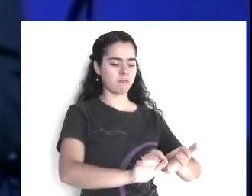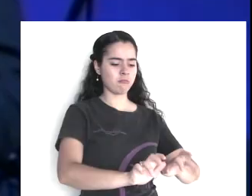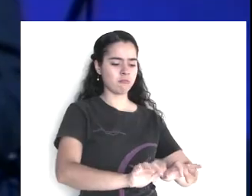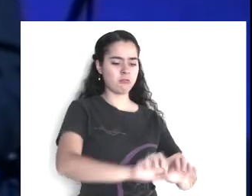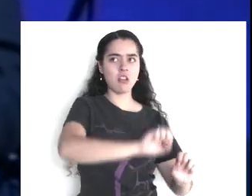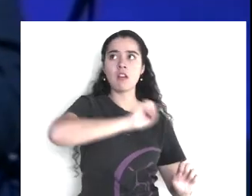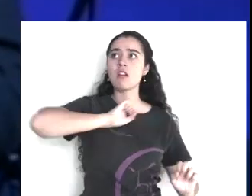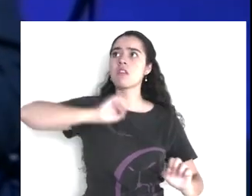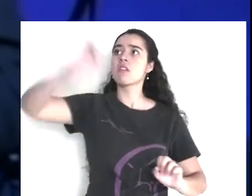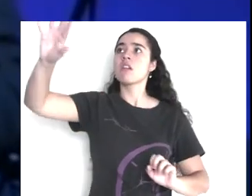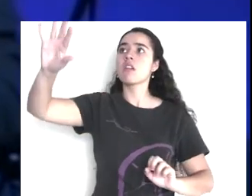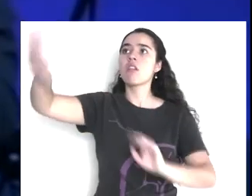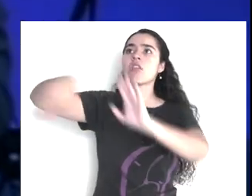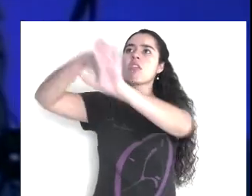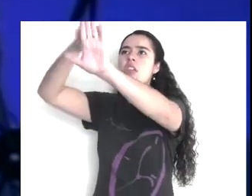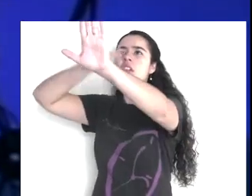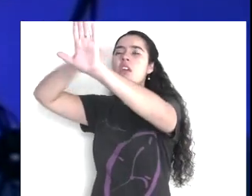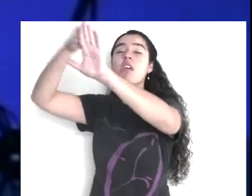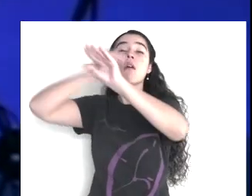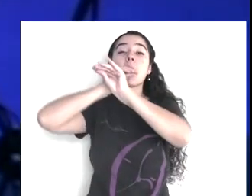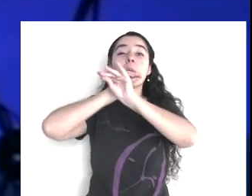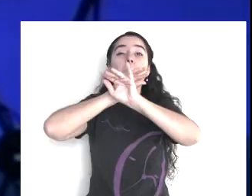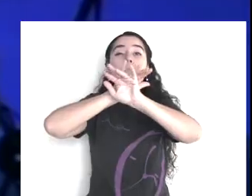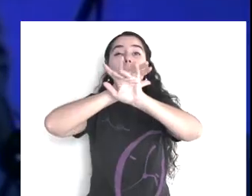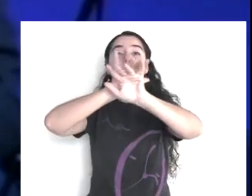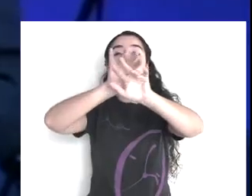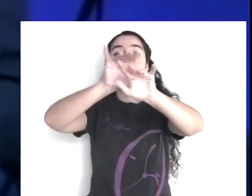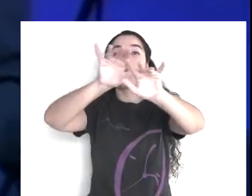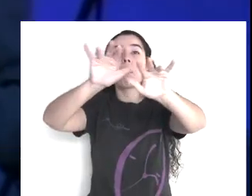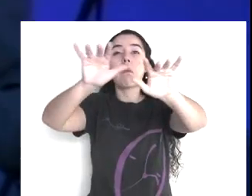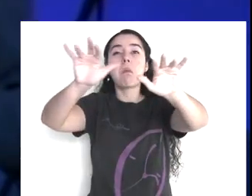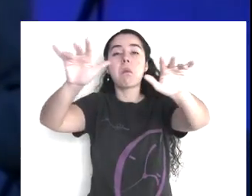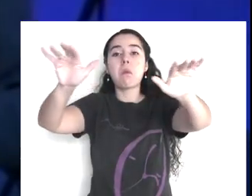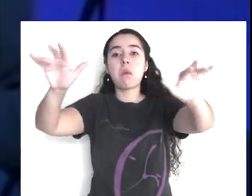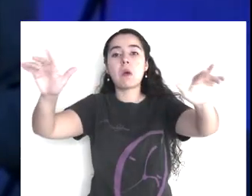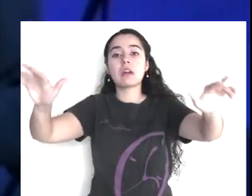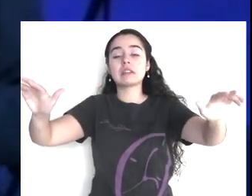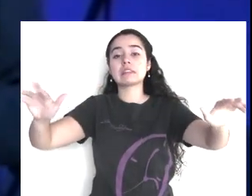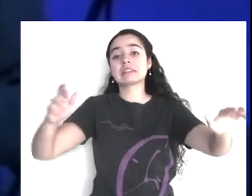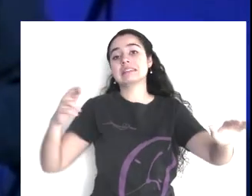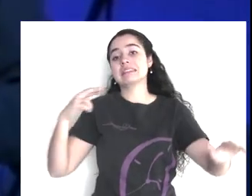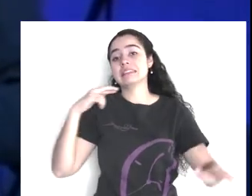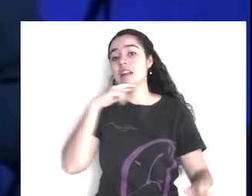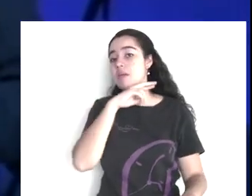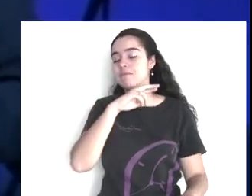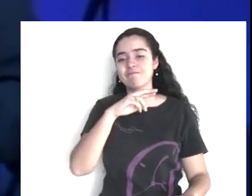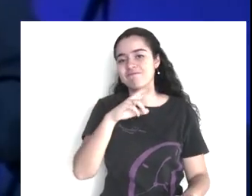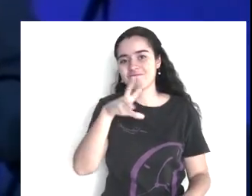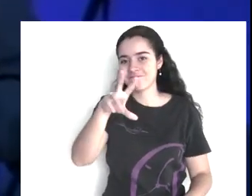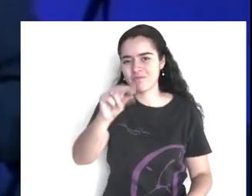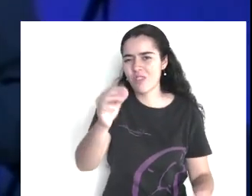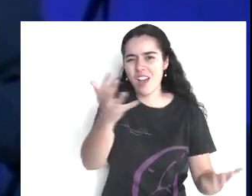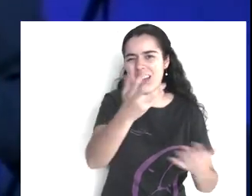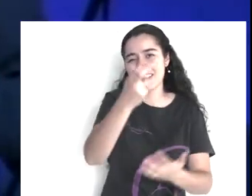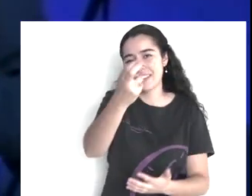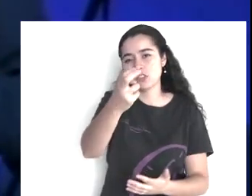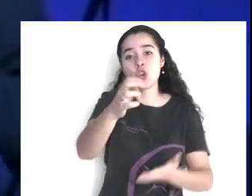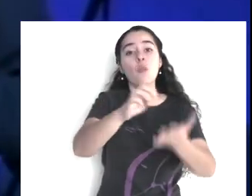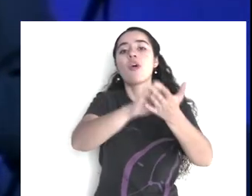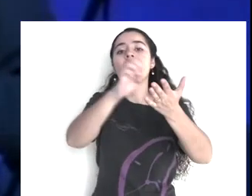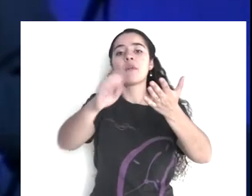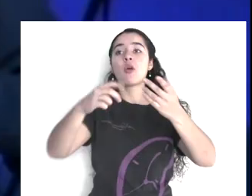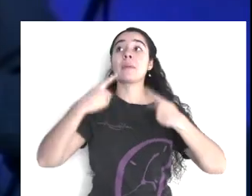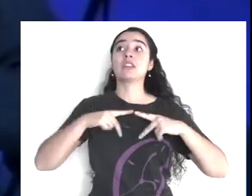que están diciendo, de ti, en tal, ahí te va, la liga, fíjate, lo que dice, no apliques tu corazón, a todo lo que se dice,